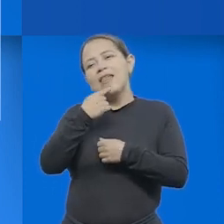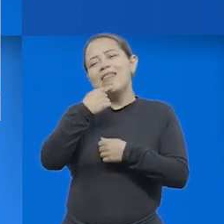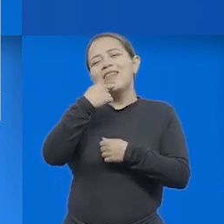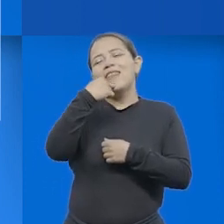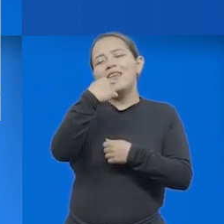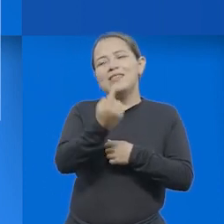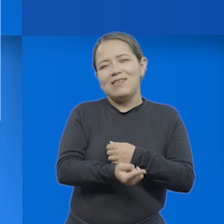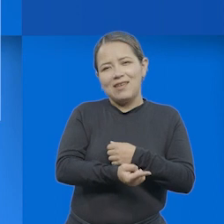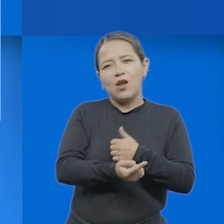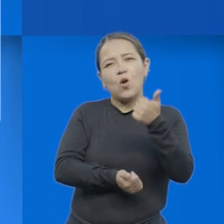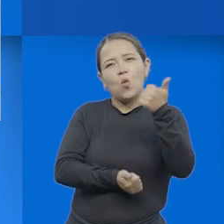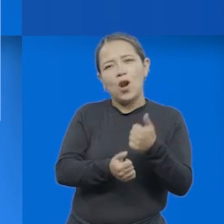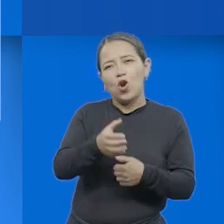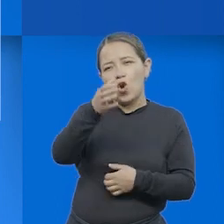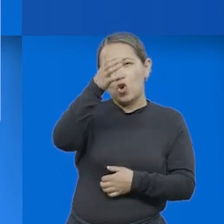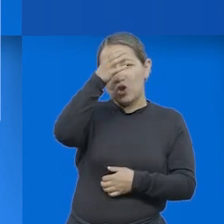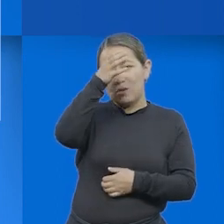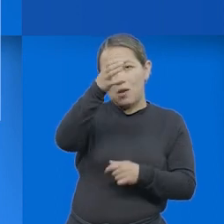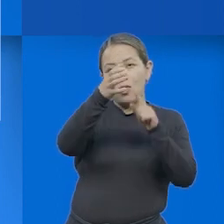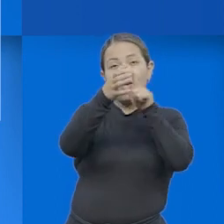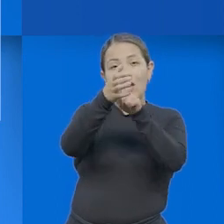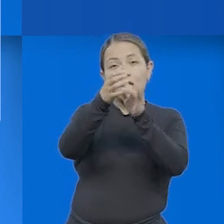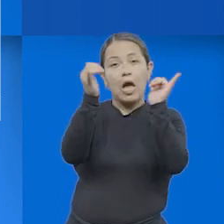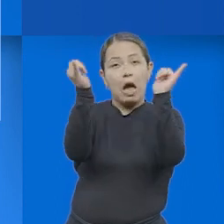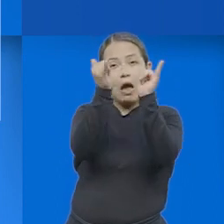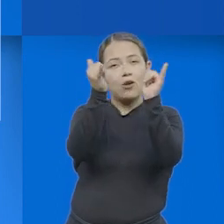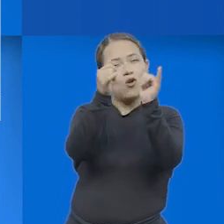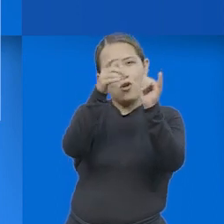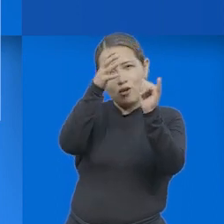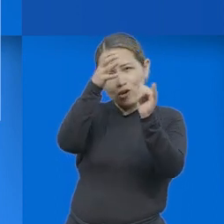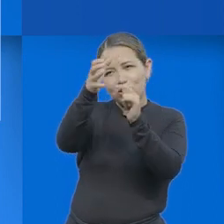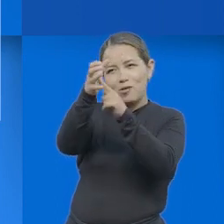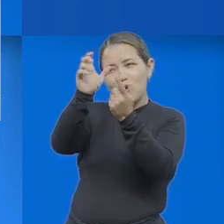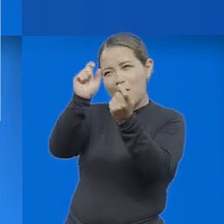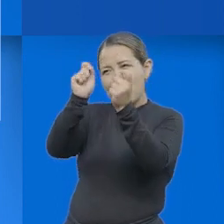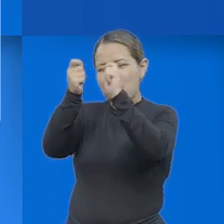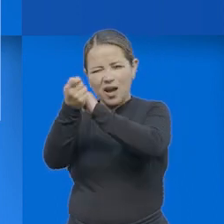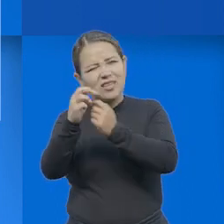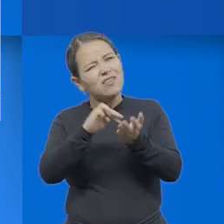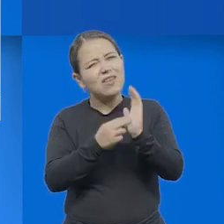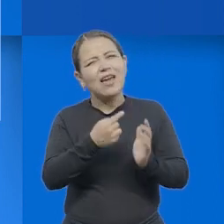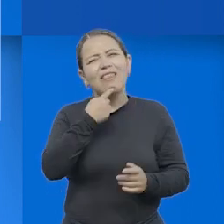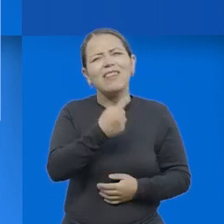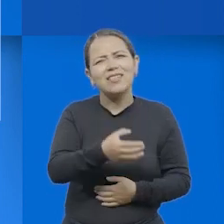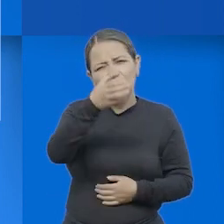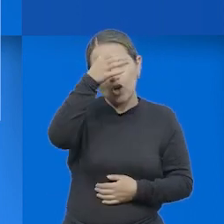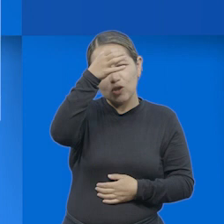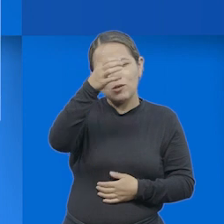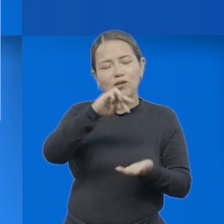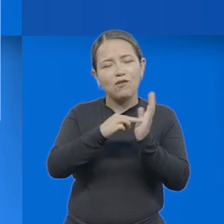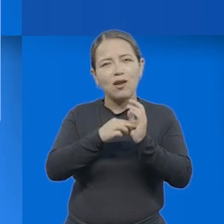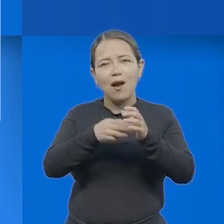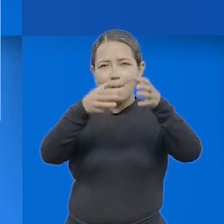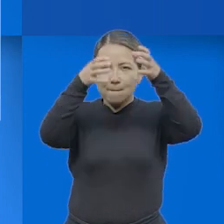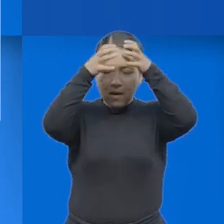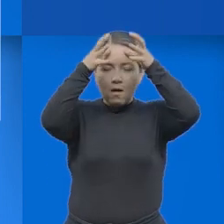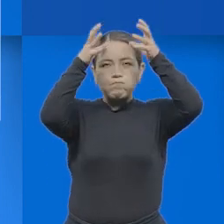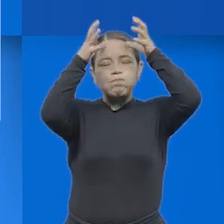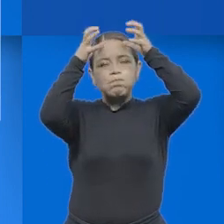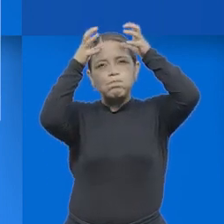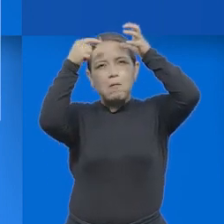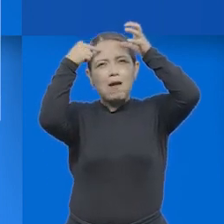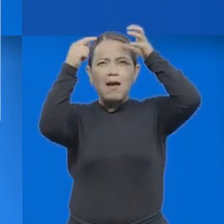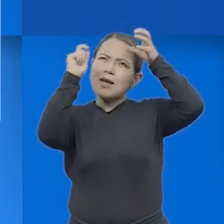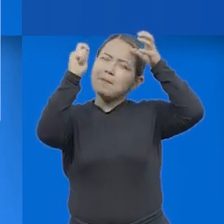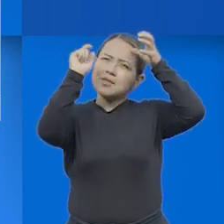decir el conocimiento para llegar a transformar el conocimiento. Cuando nos referimos a decir el conocimiento, eso es todo aquello que sucede en nuestra